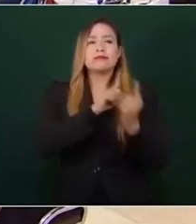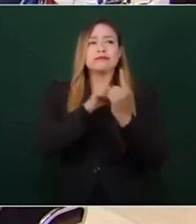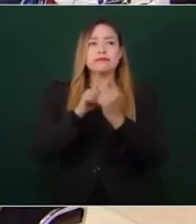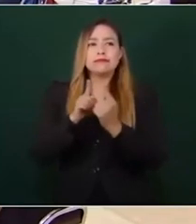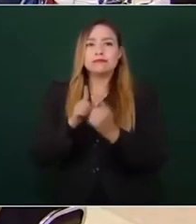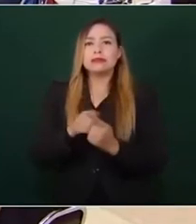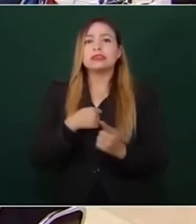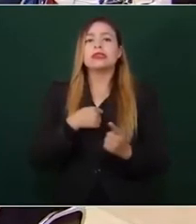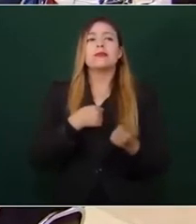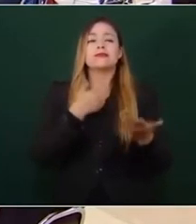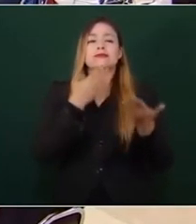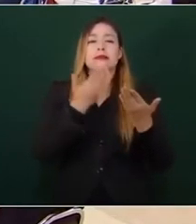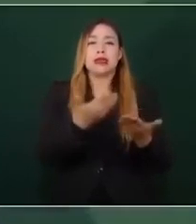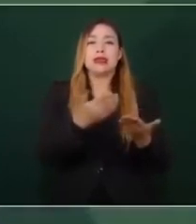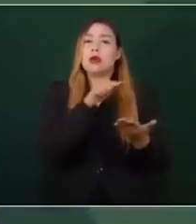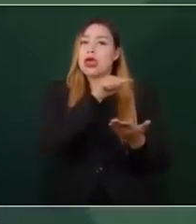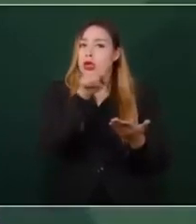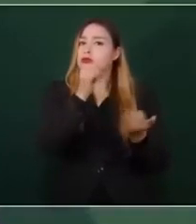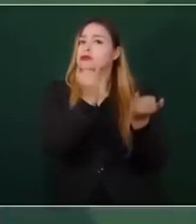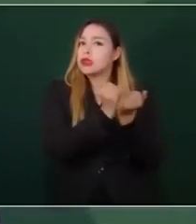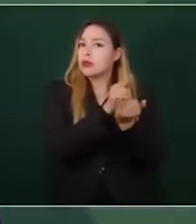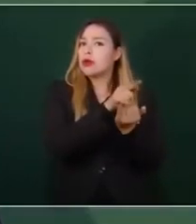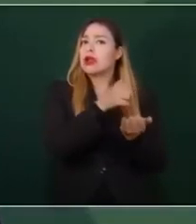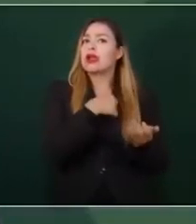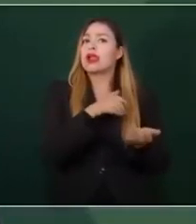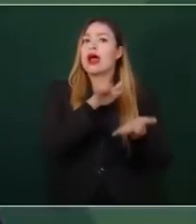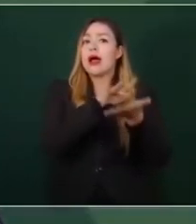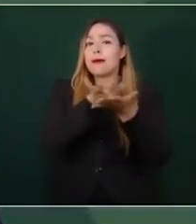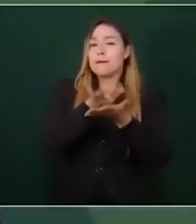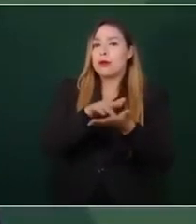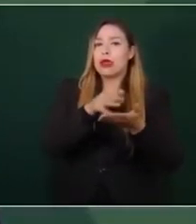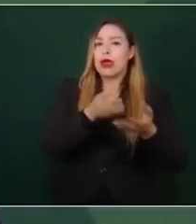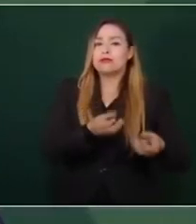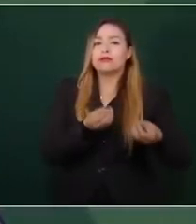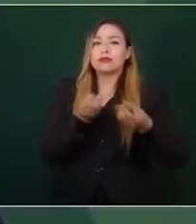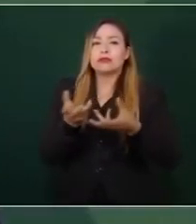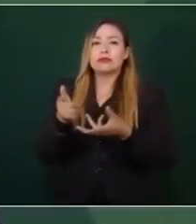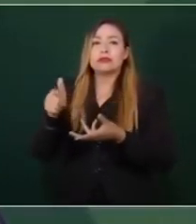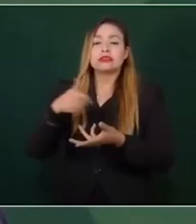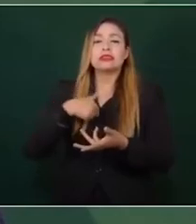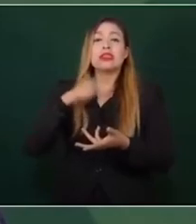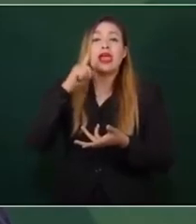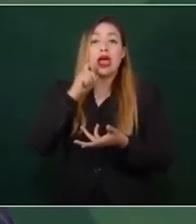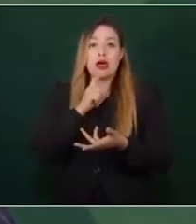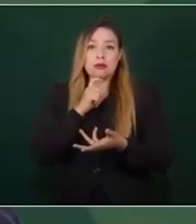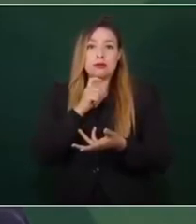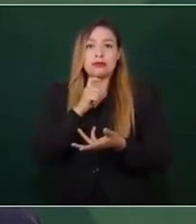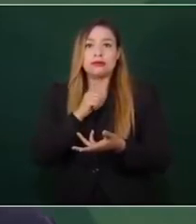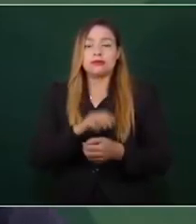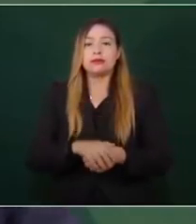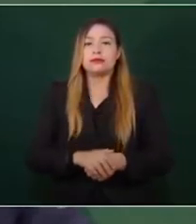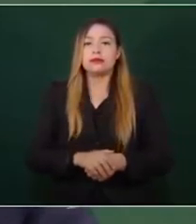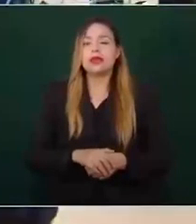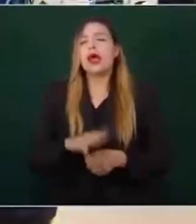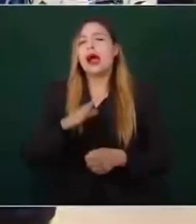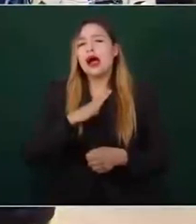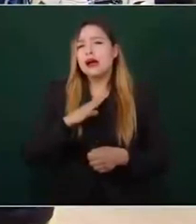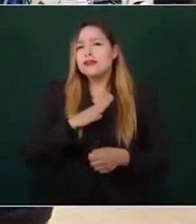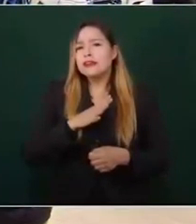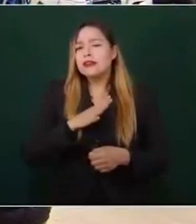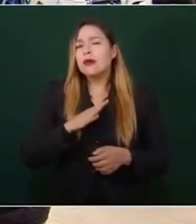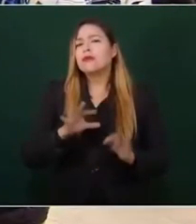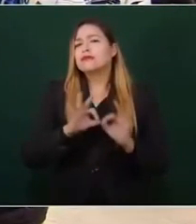de agua y se ha aplicado una estrategia que considero